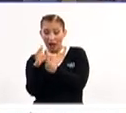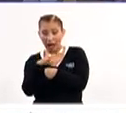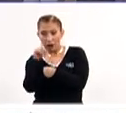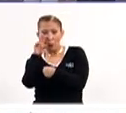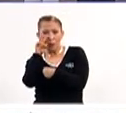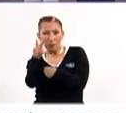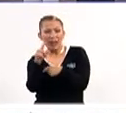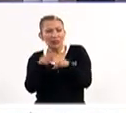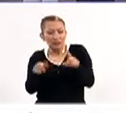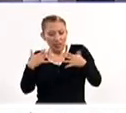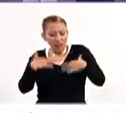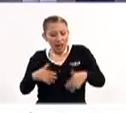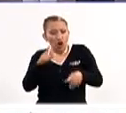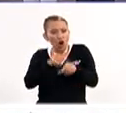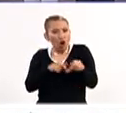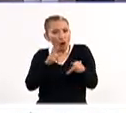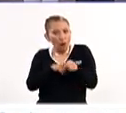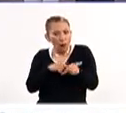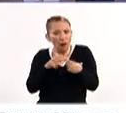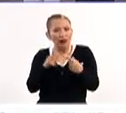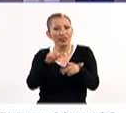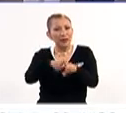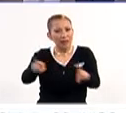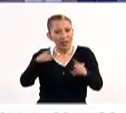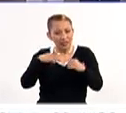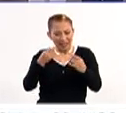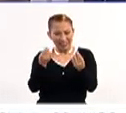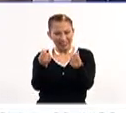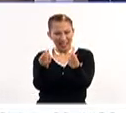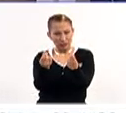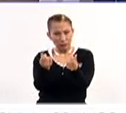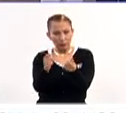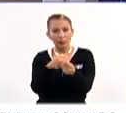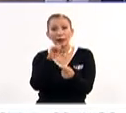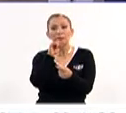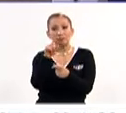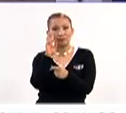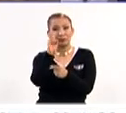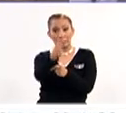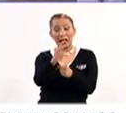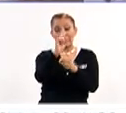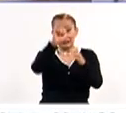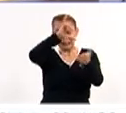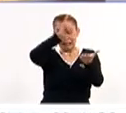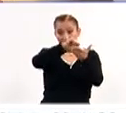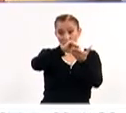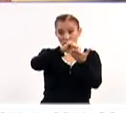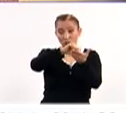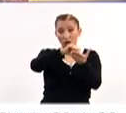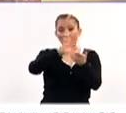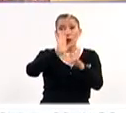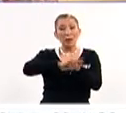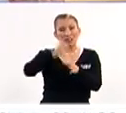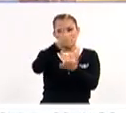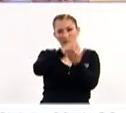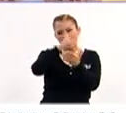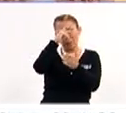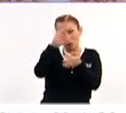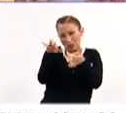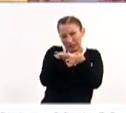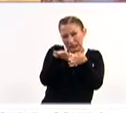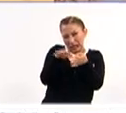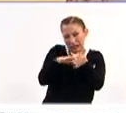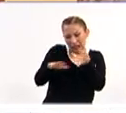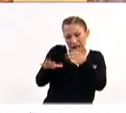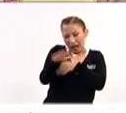puede ver como ya tiene diferentes colores, como tiene diferentes texturas, como ya, por ejemplo, está la parte central, que es un poco la Ciudad de México,